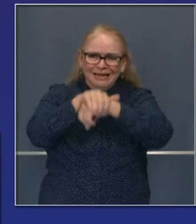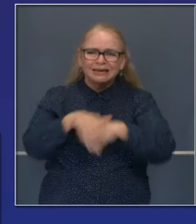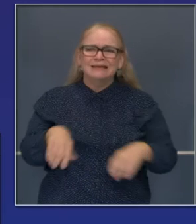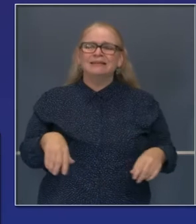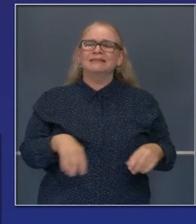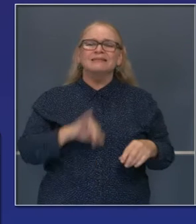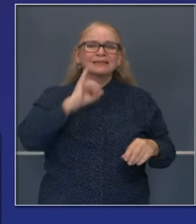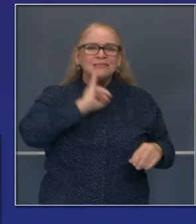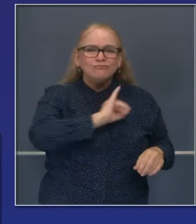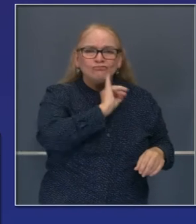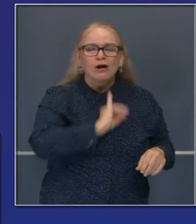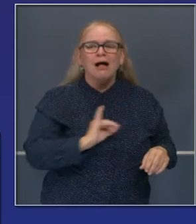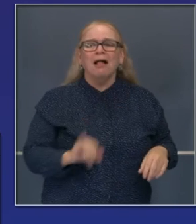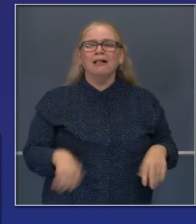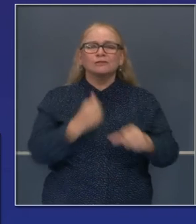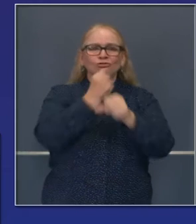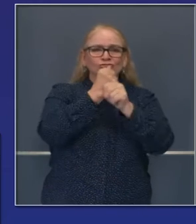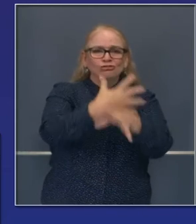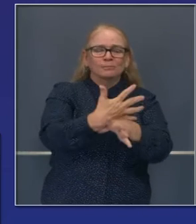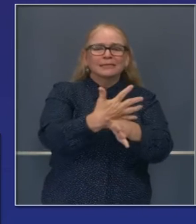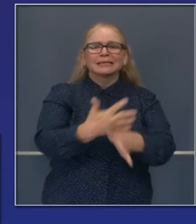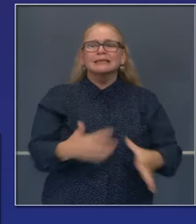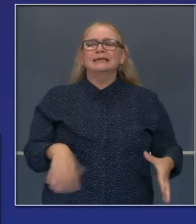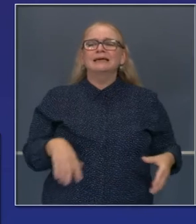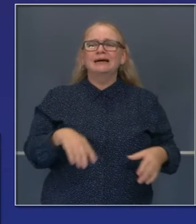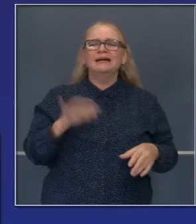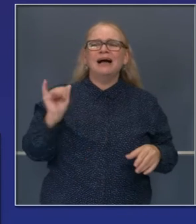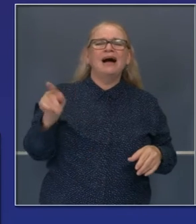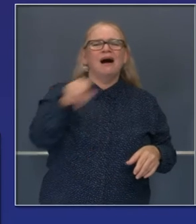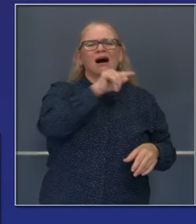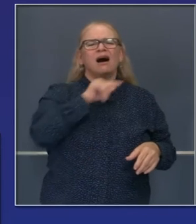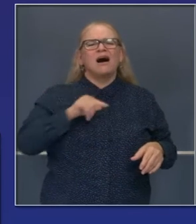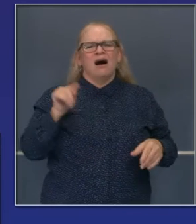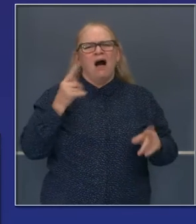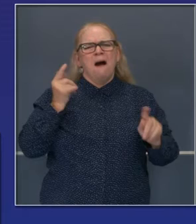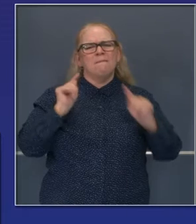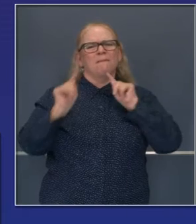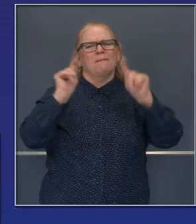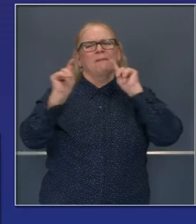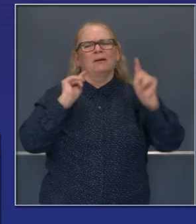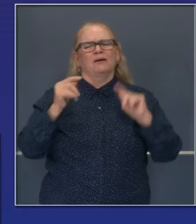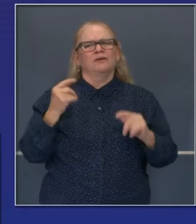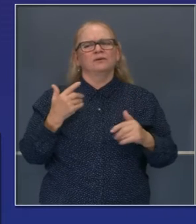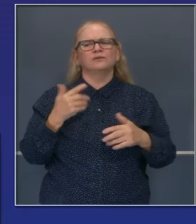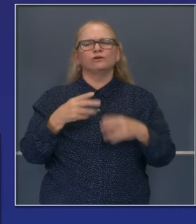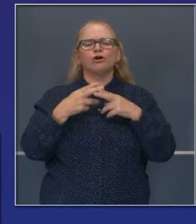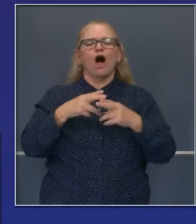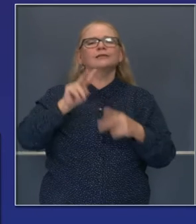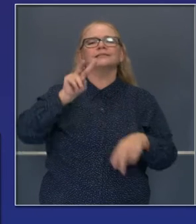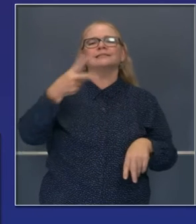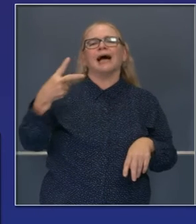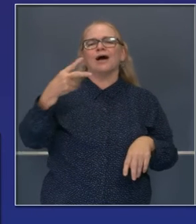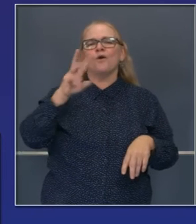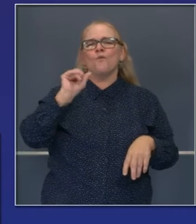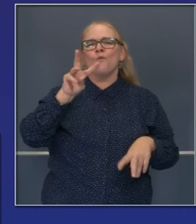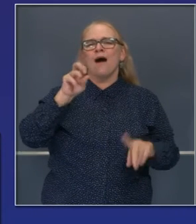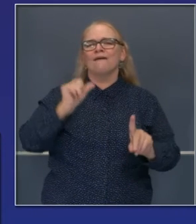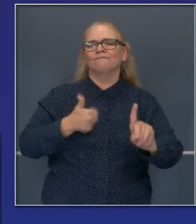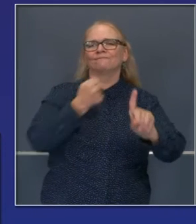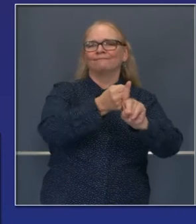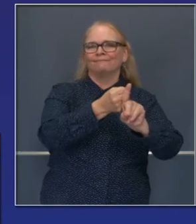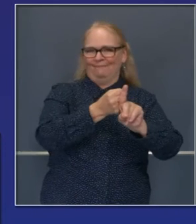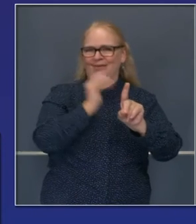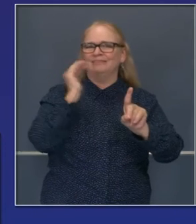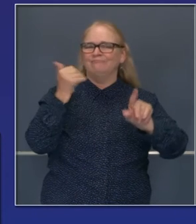en el Reino Unido, en Israel, lo que sucede en Alemania. Preocupación mundial de que esta es una segunda oleada